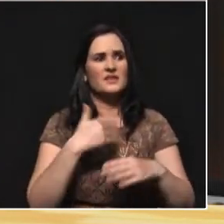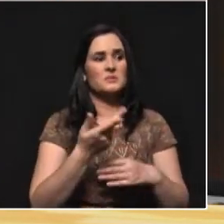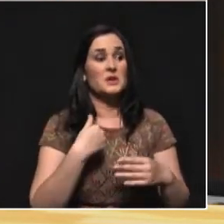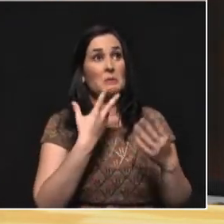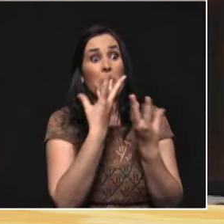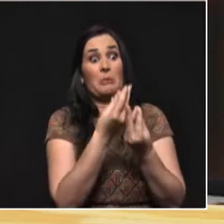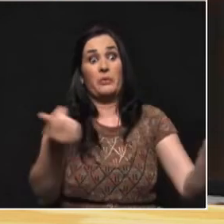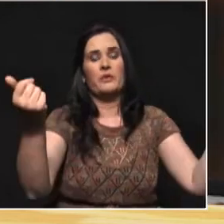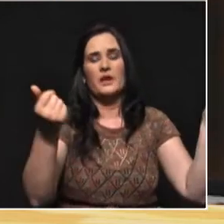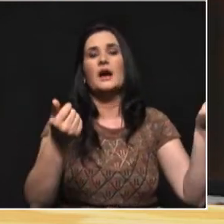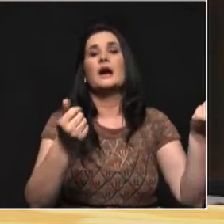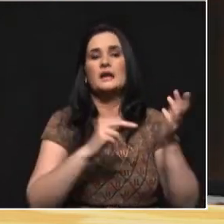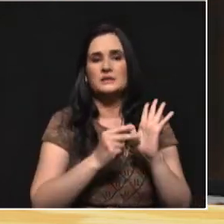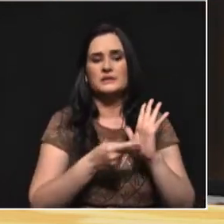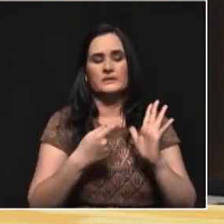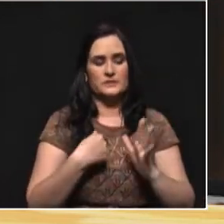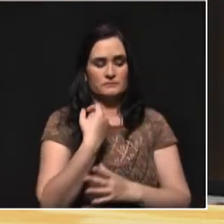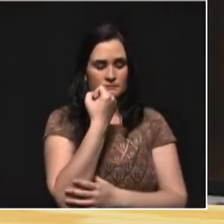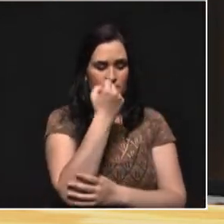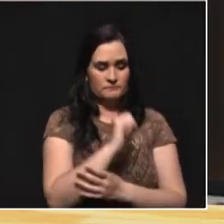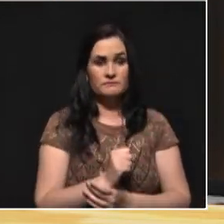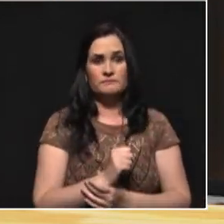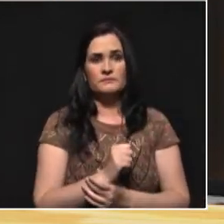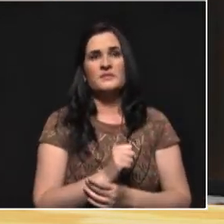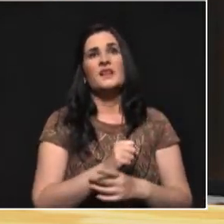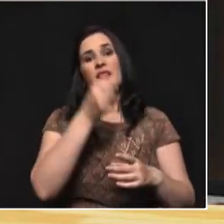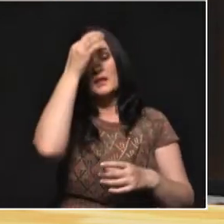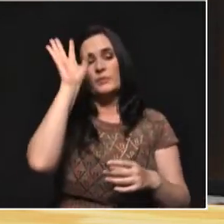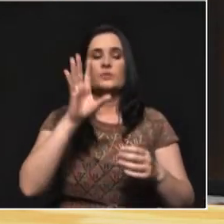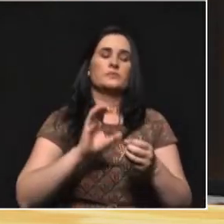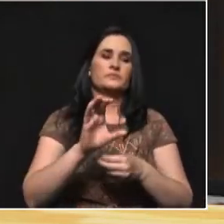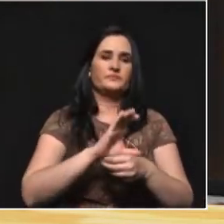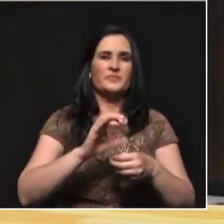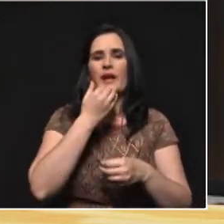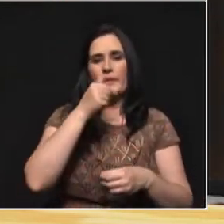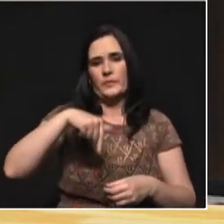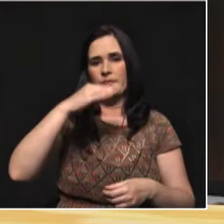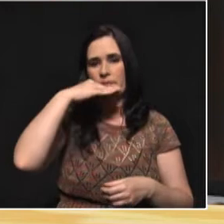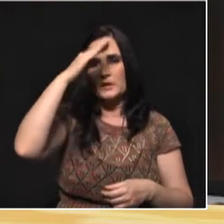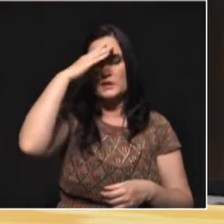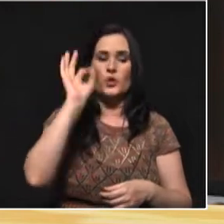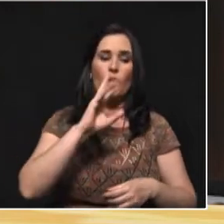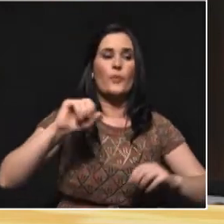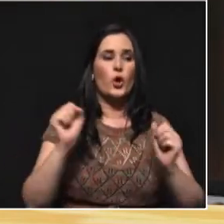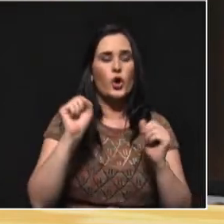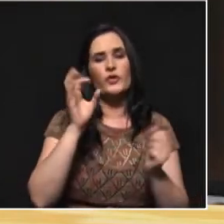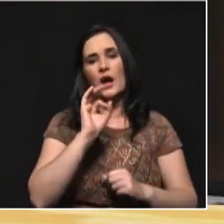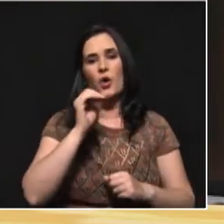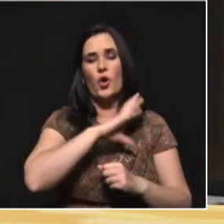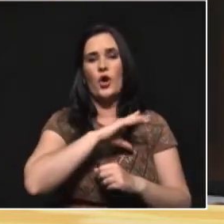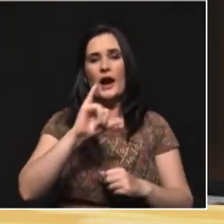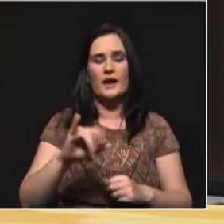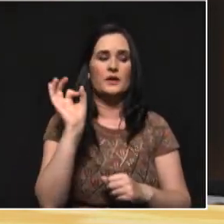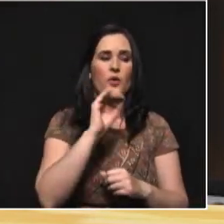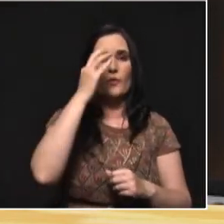mencionábamos ahorita es la frustración. Tal vez en ciudades principales, nosotros estamos en la ciudad de Medellín, tal vez en Bogotá, Cali, Barranquilla, no sé, no